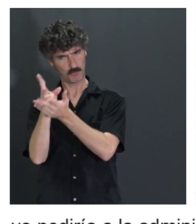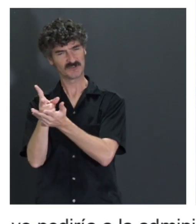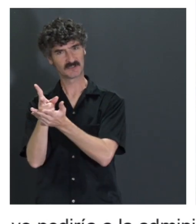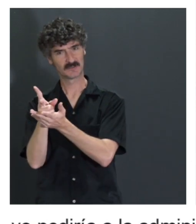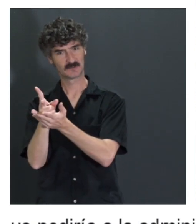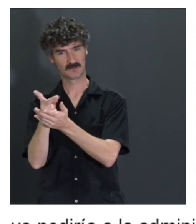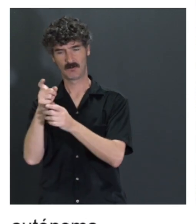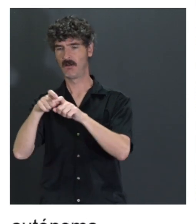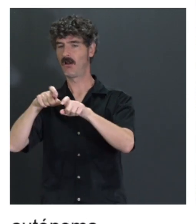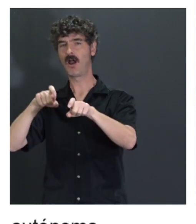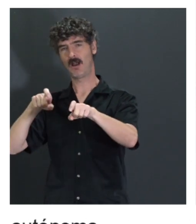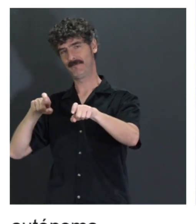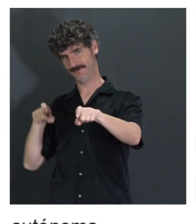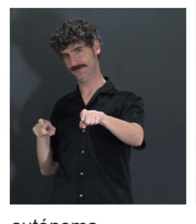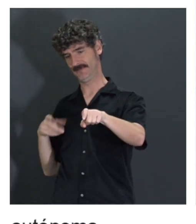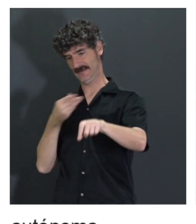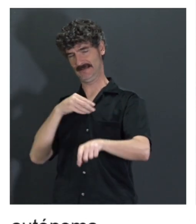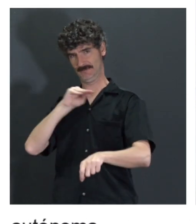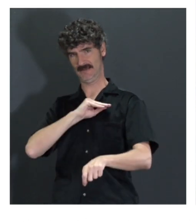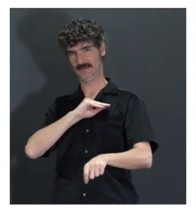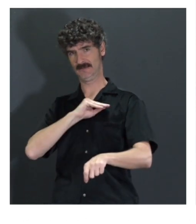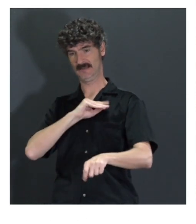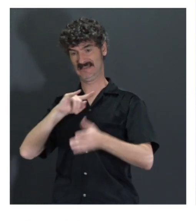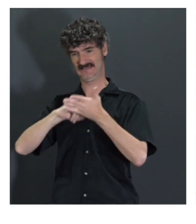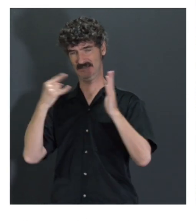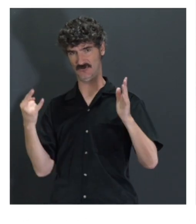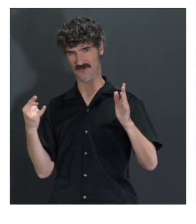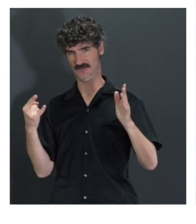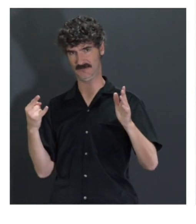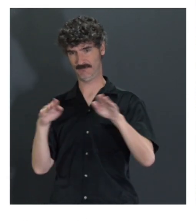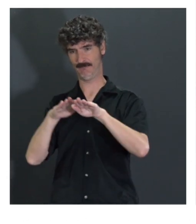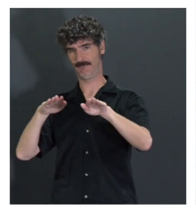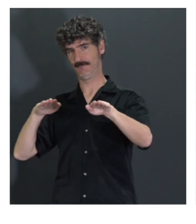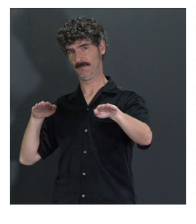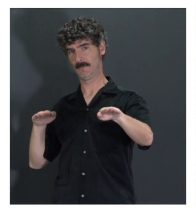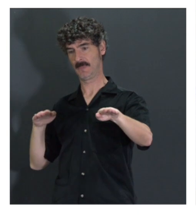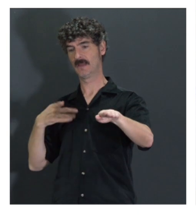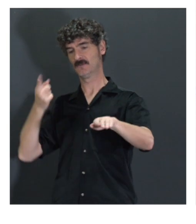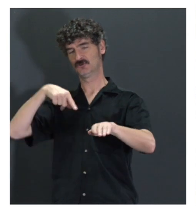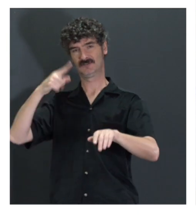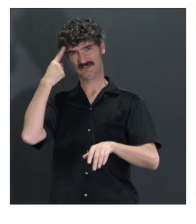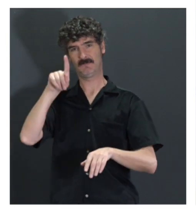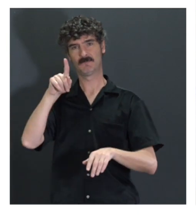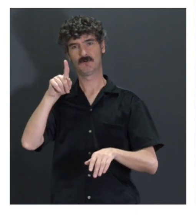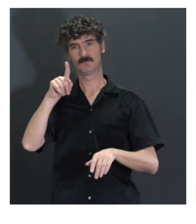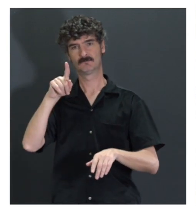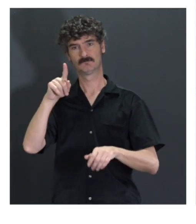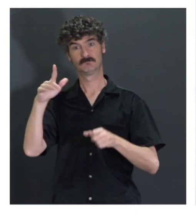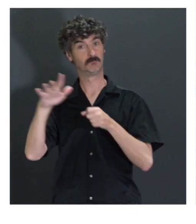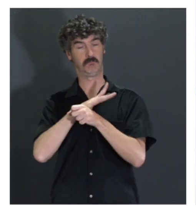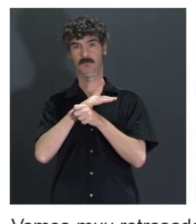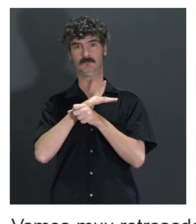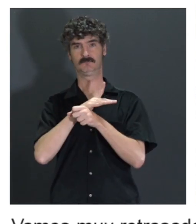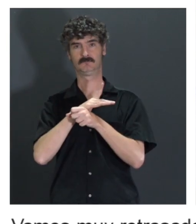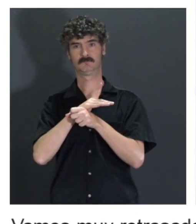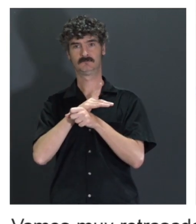vamos muy retrasados en España en todo este tipo de tecnologías. Se sabe que tiene un impacto global en toda la